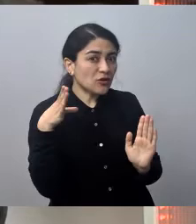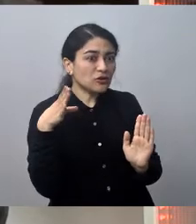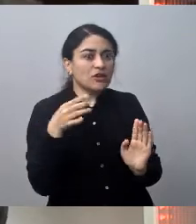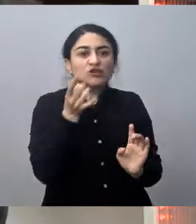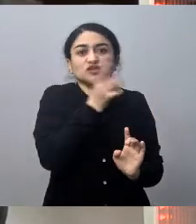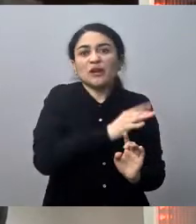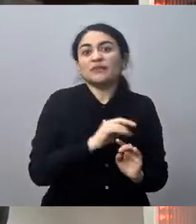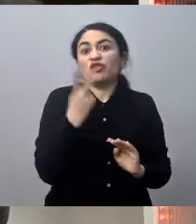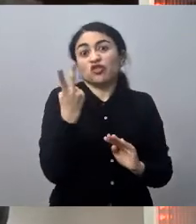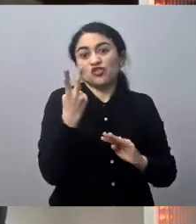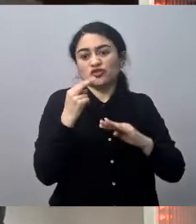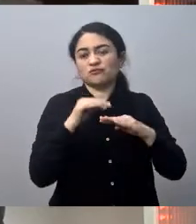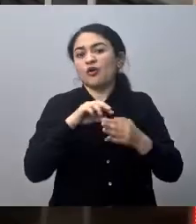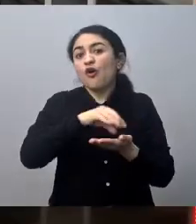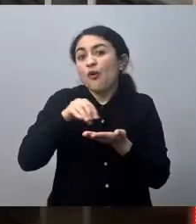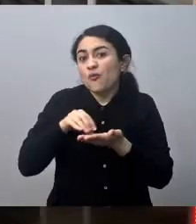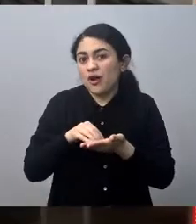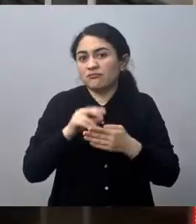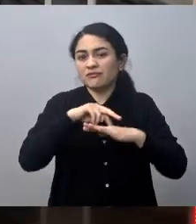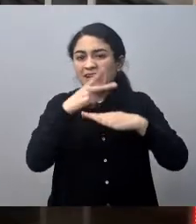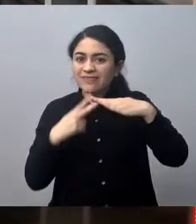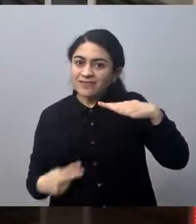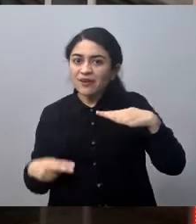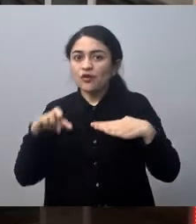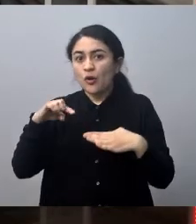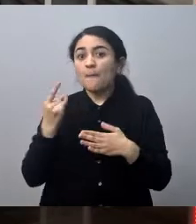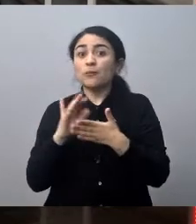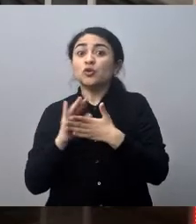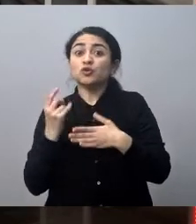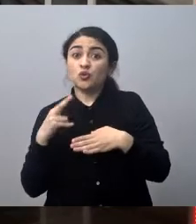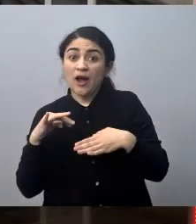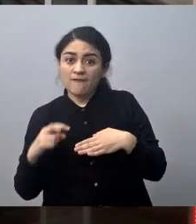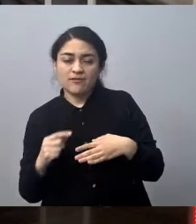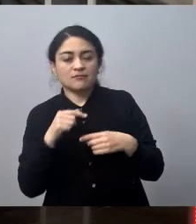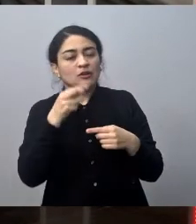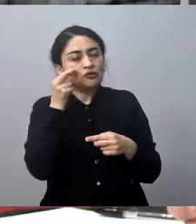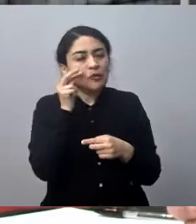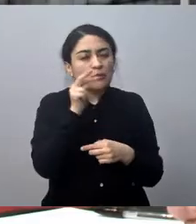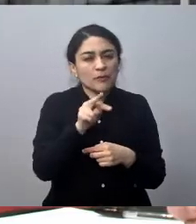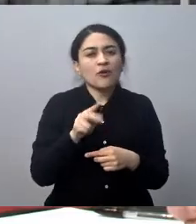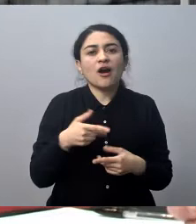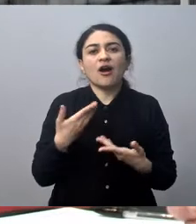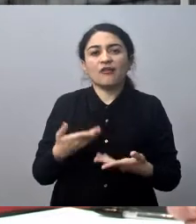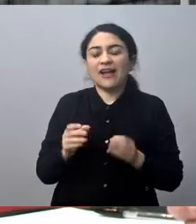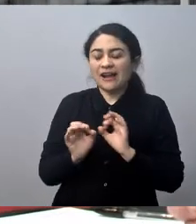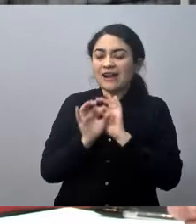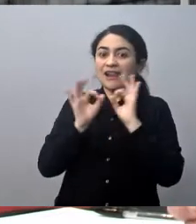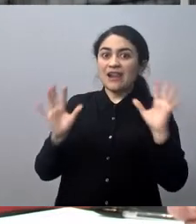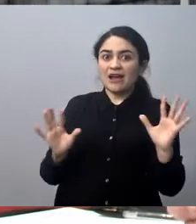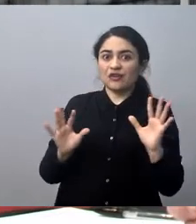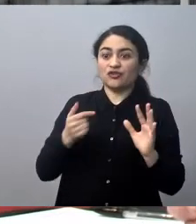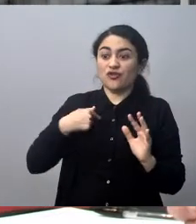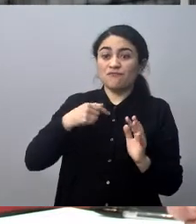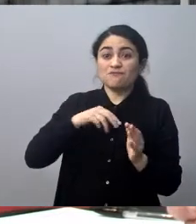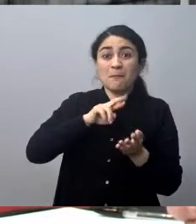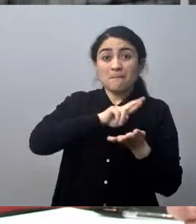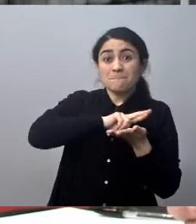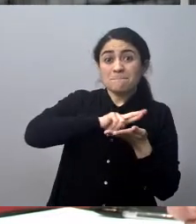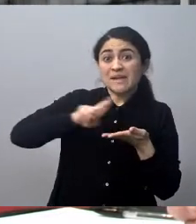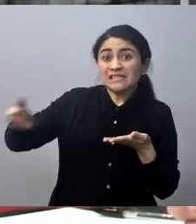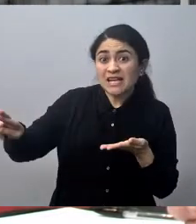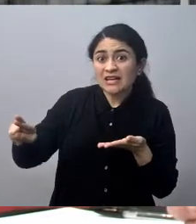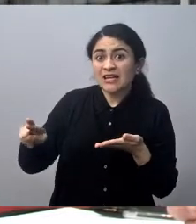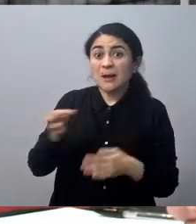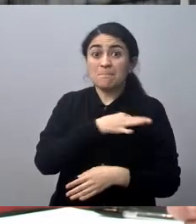pero solo de Quintiro y Puchún Cabí, no de Concon. Exactamente, entonces, pudimos aclarar ese tema, yo le mandé un mensaje a